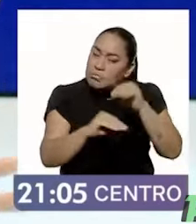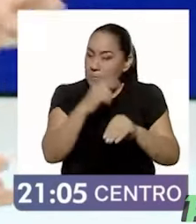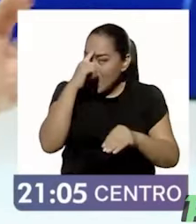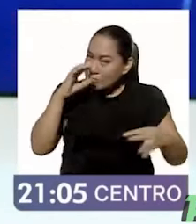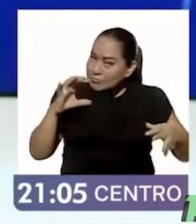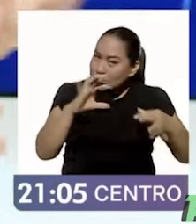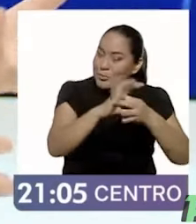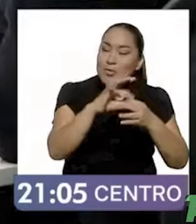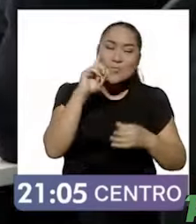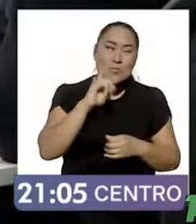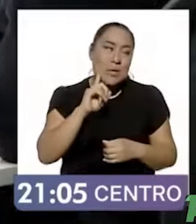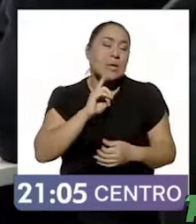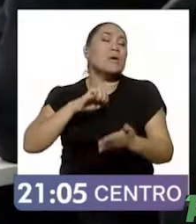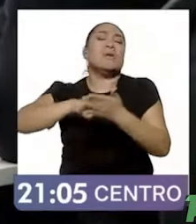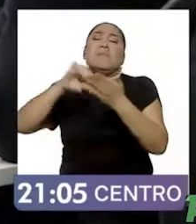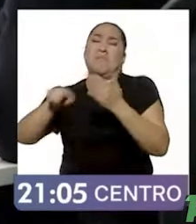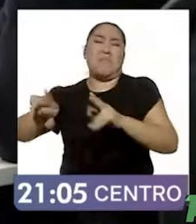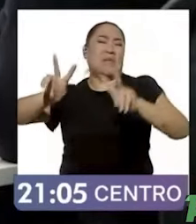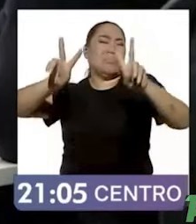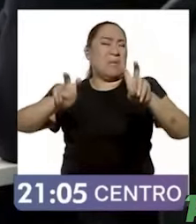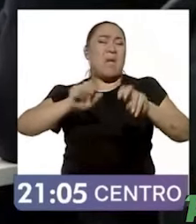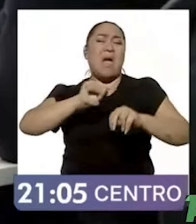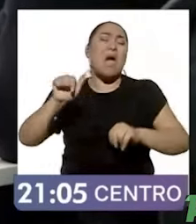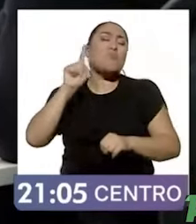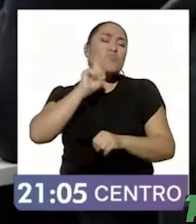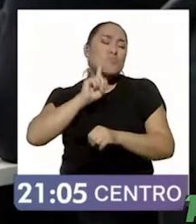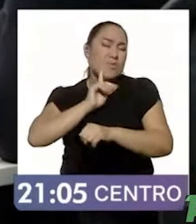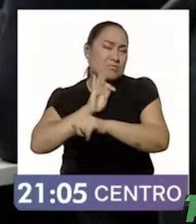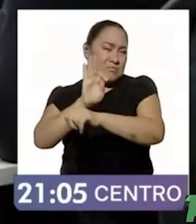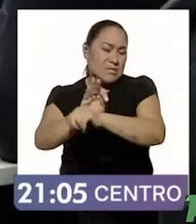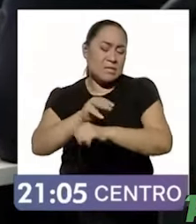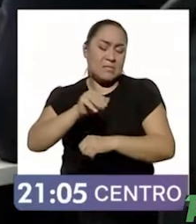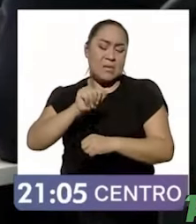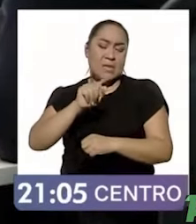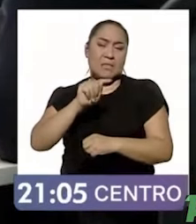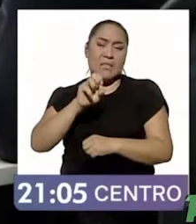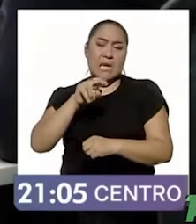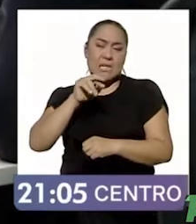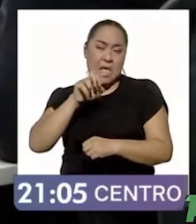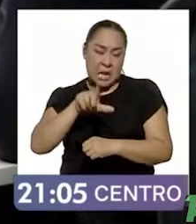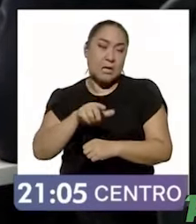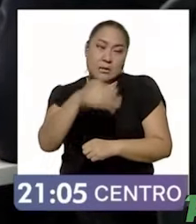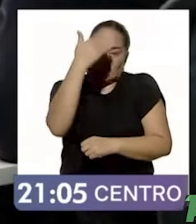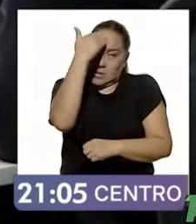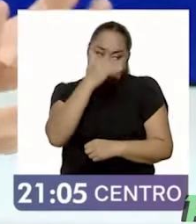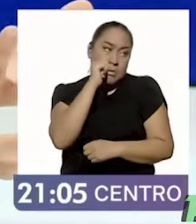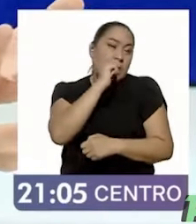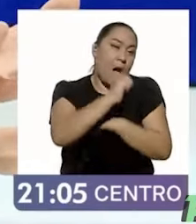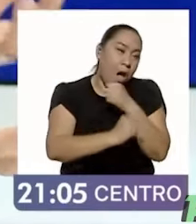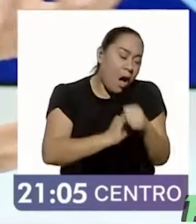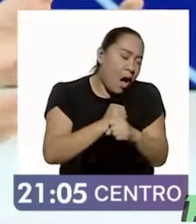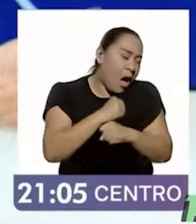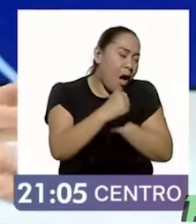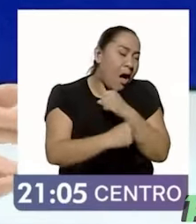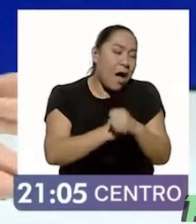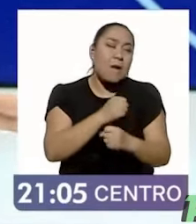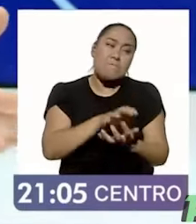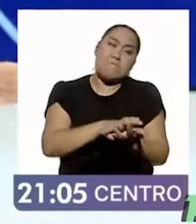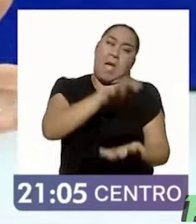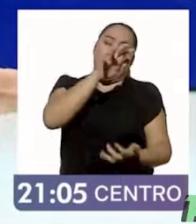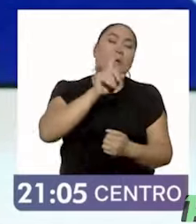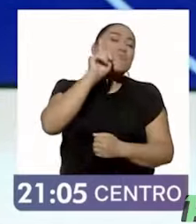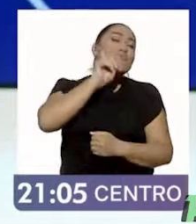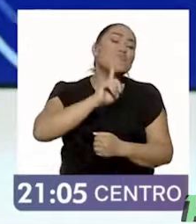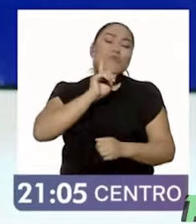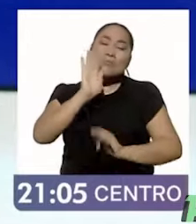Tú dices, el tema de lo maternal, bueno, en el reconocimiento de que la carga histórica de las mujeres en la... Sí, pero entonces, ¿dónde se